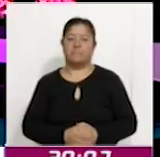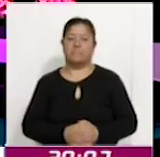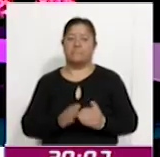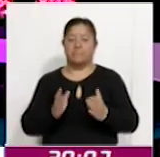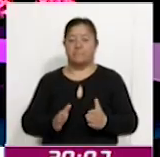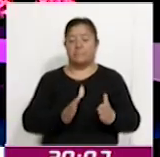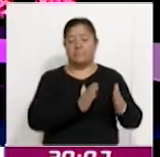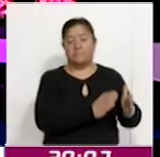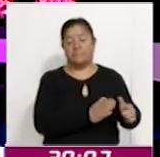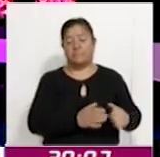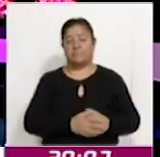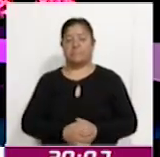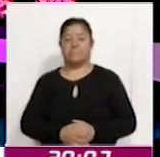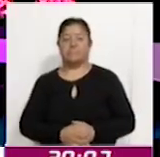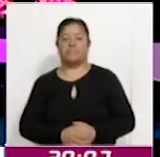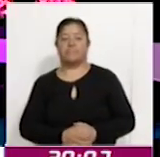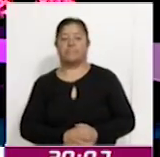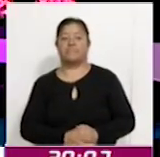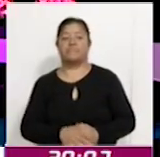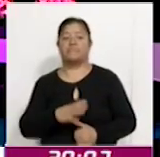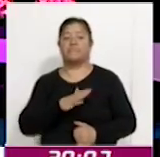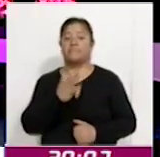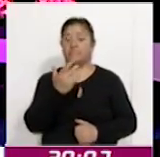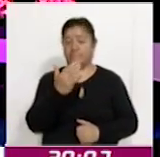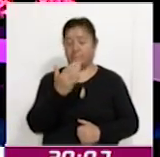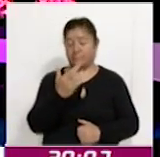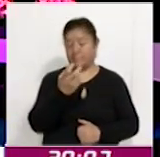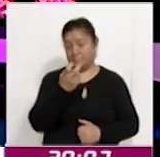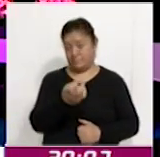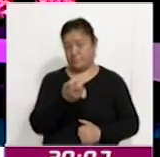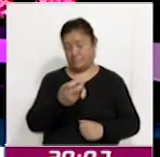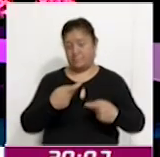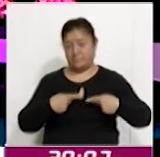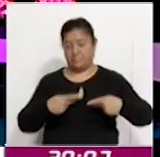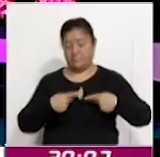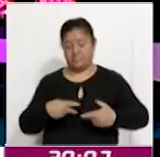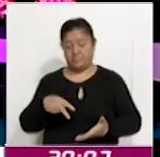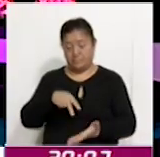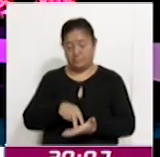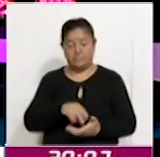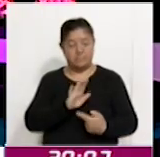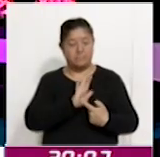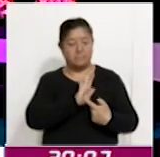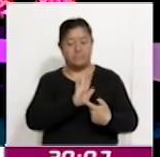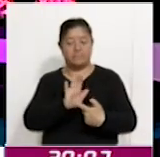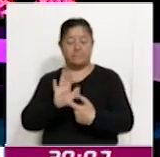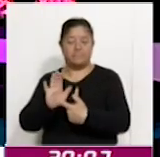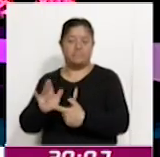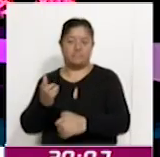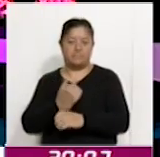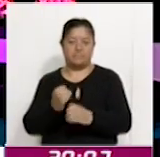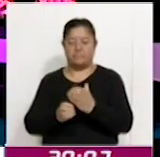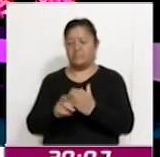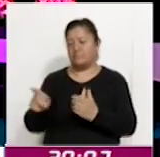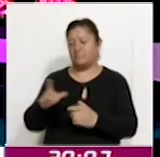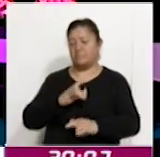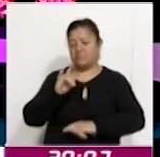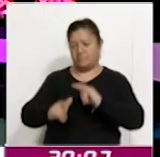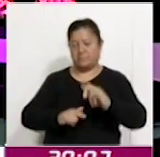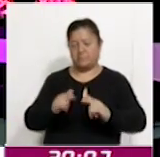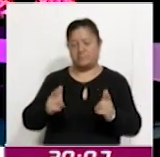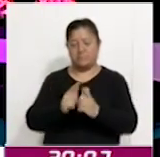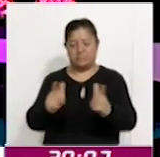relacionada, fueron 50 emprendedores quienes expusieron sus productos como parte de la Feria de Redes de Emprendimiento.